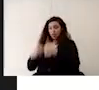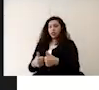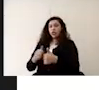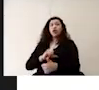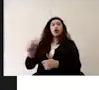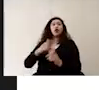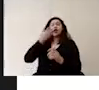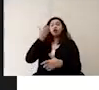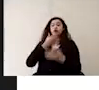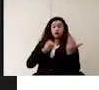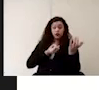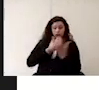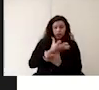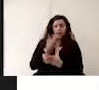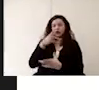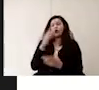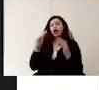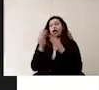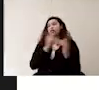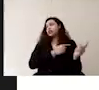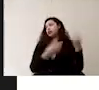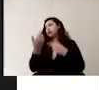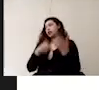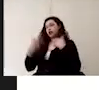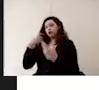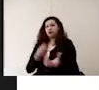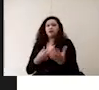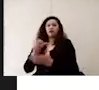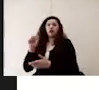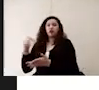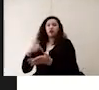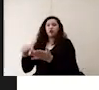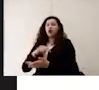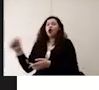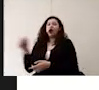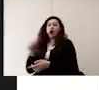de que salen de la escuela evitando que vayan a cualquier otro lugar